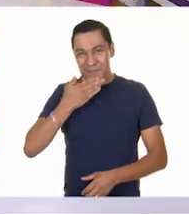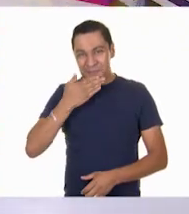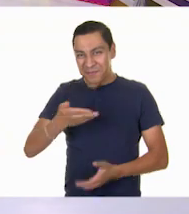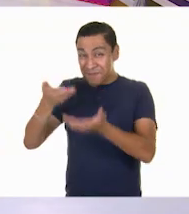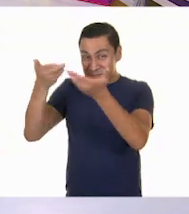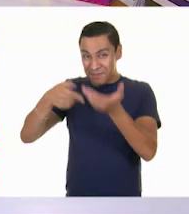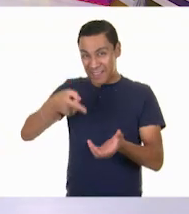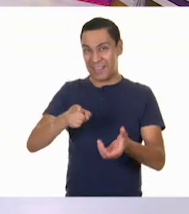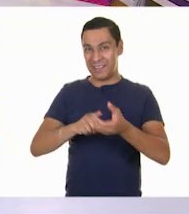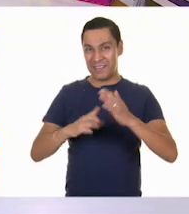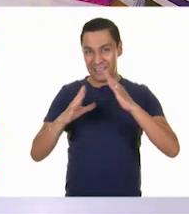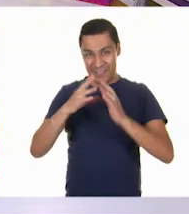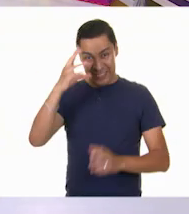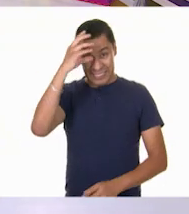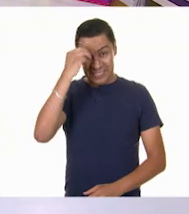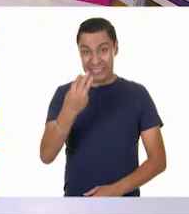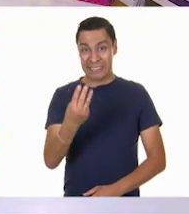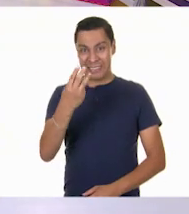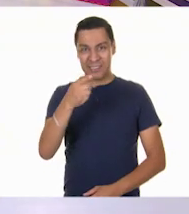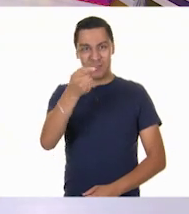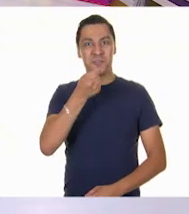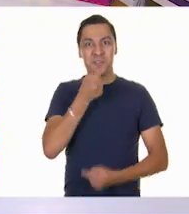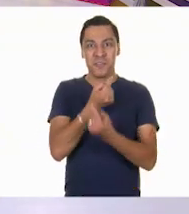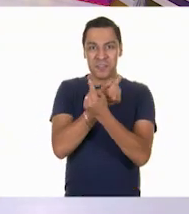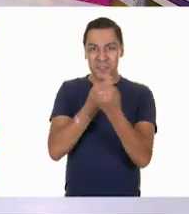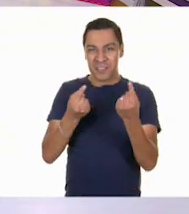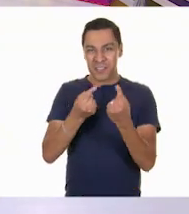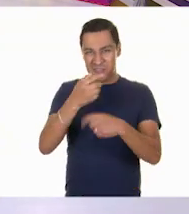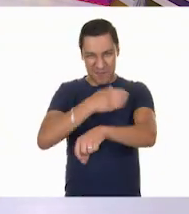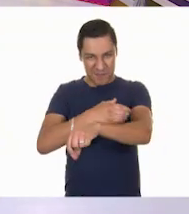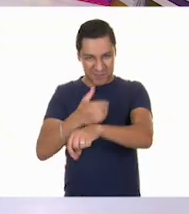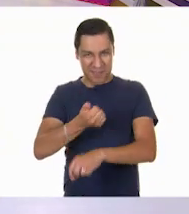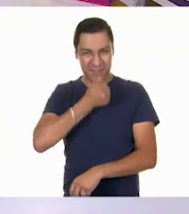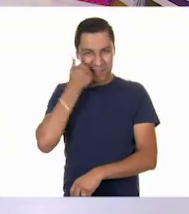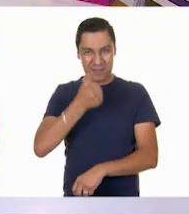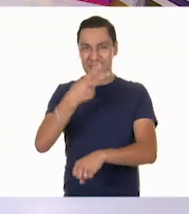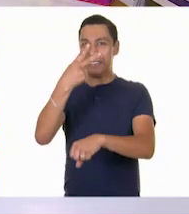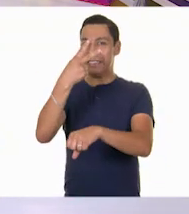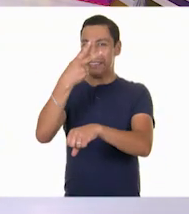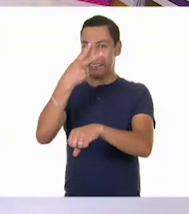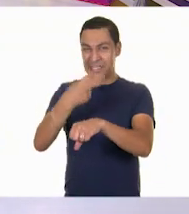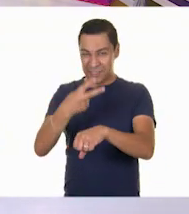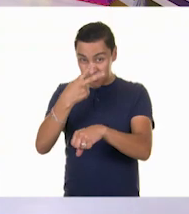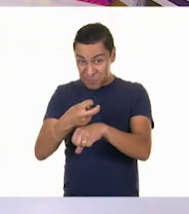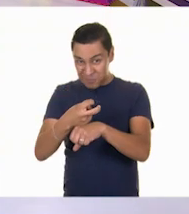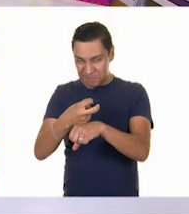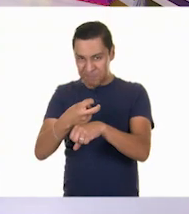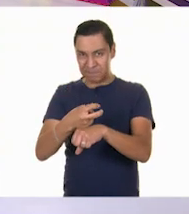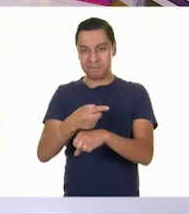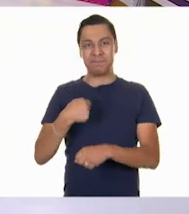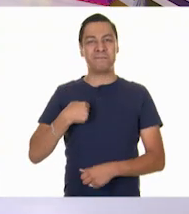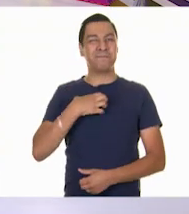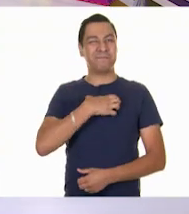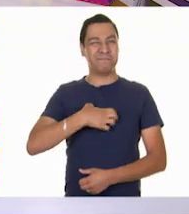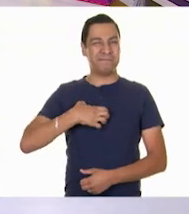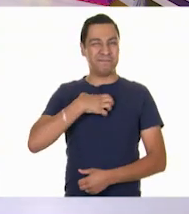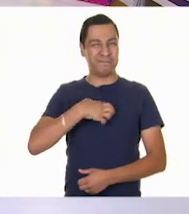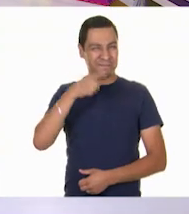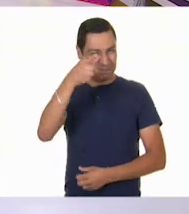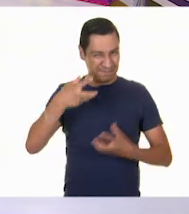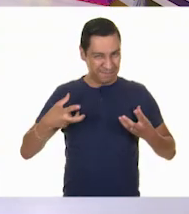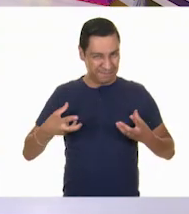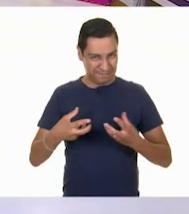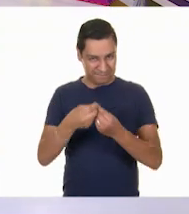Aprenden Casa 3, todas las niñas y niños del segundo grado de primaria. Estoy muy contento de estar nuevamente con ustedes aquí en la